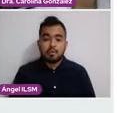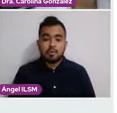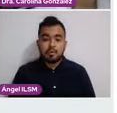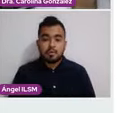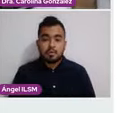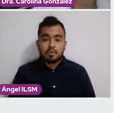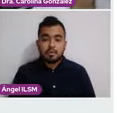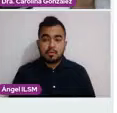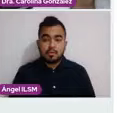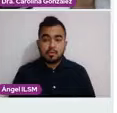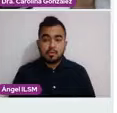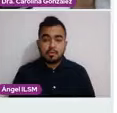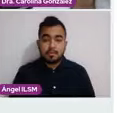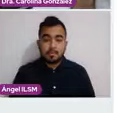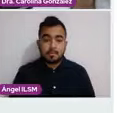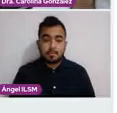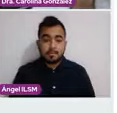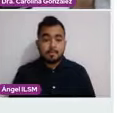Siguiente.